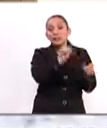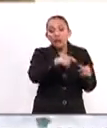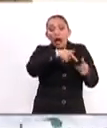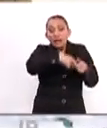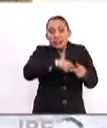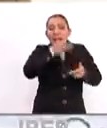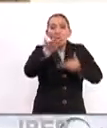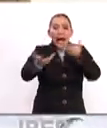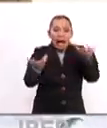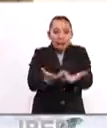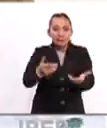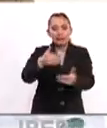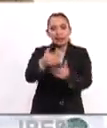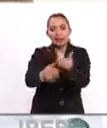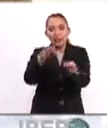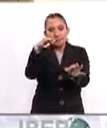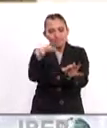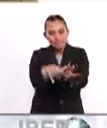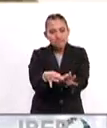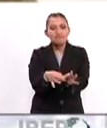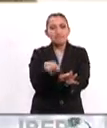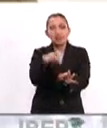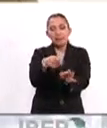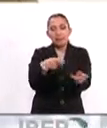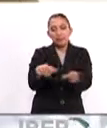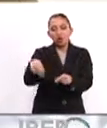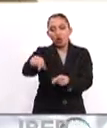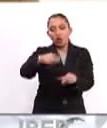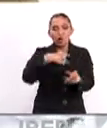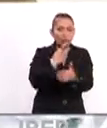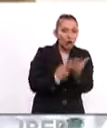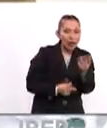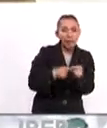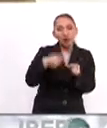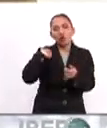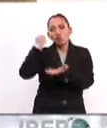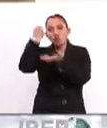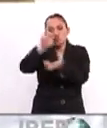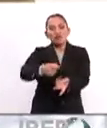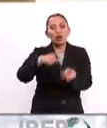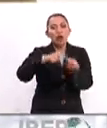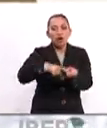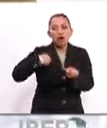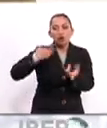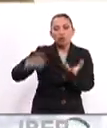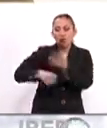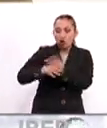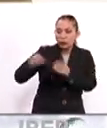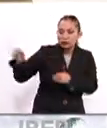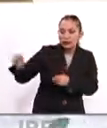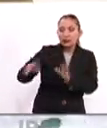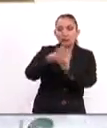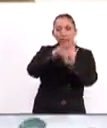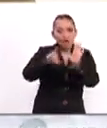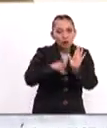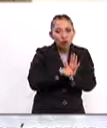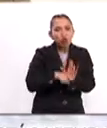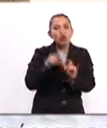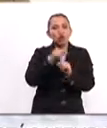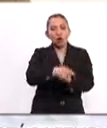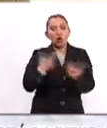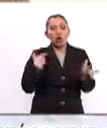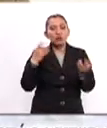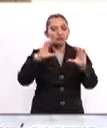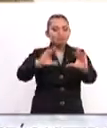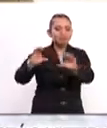sino el plan tiene que concretarse. Tiene que concretarse desarrollándose con políticas, con presupuestos, con recursos, con metodologías, con